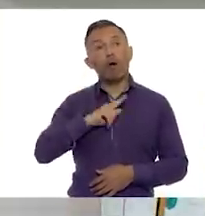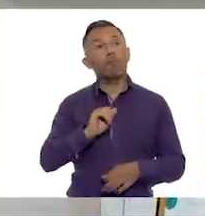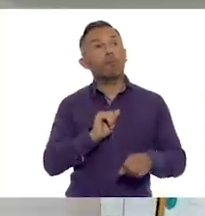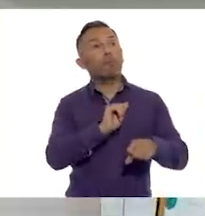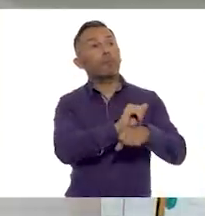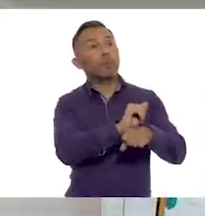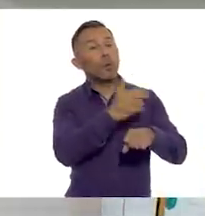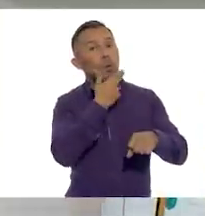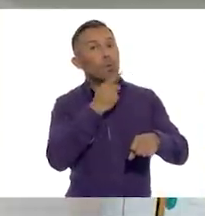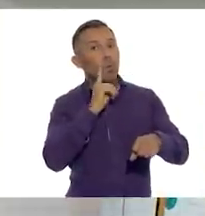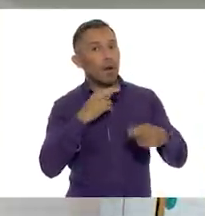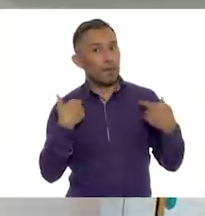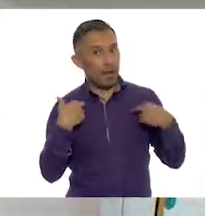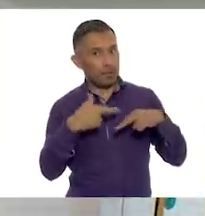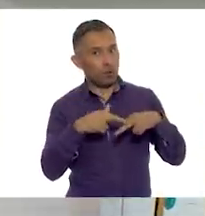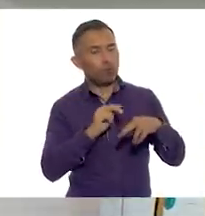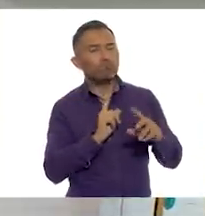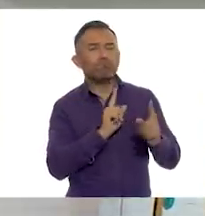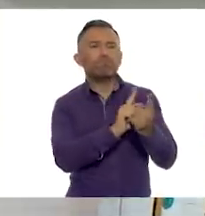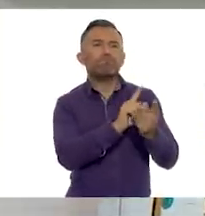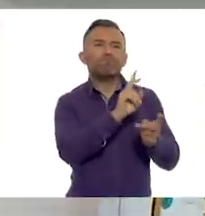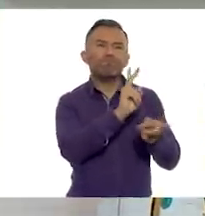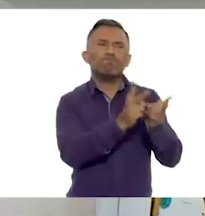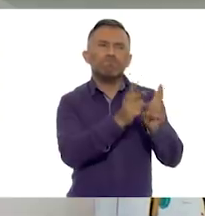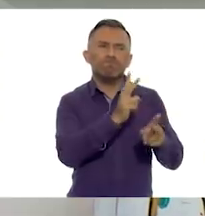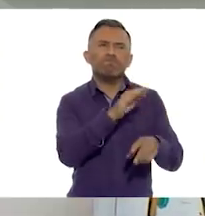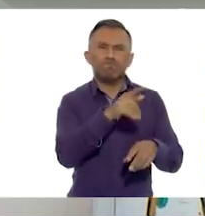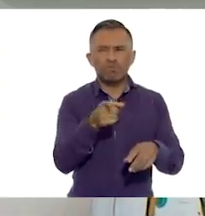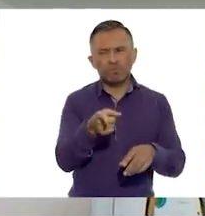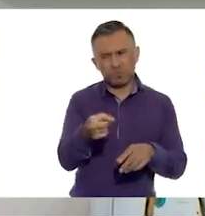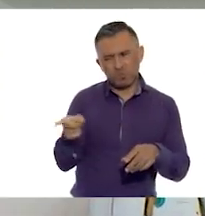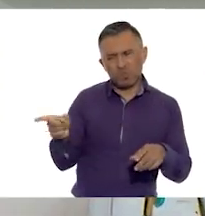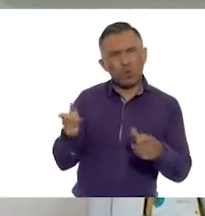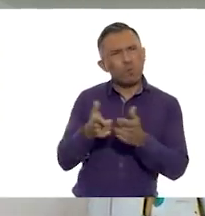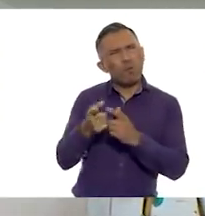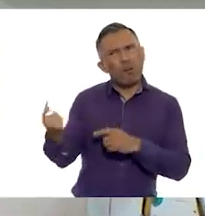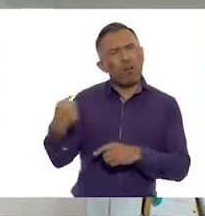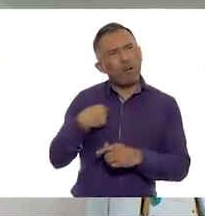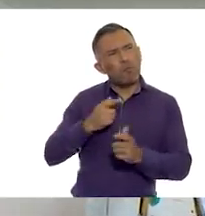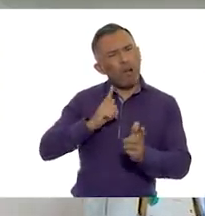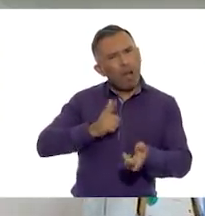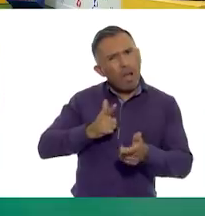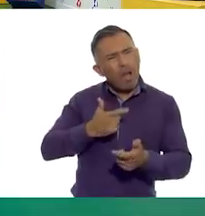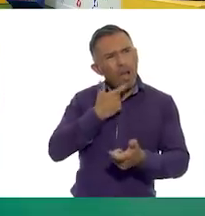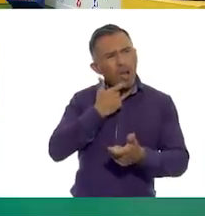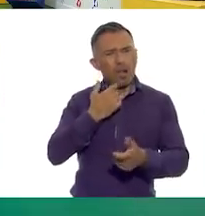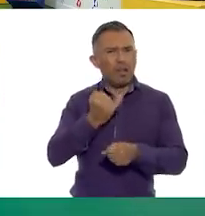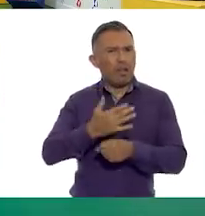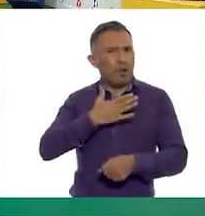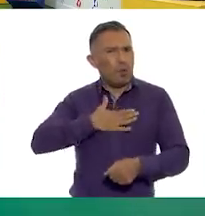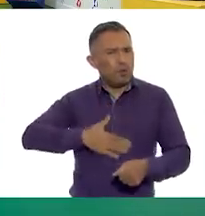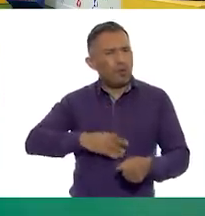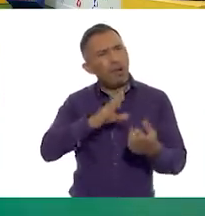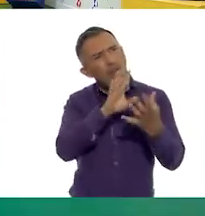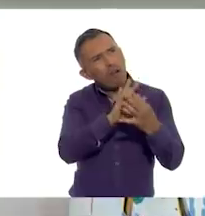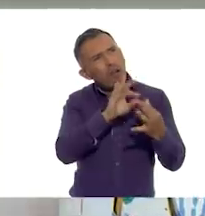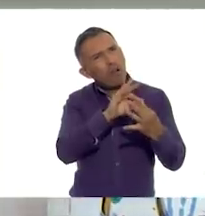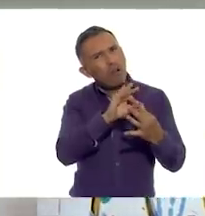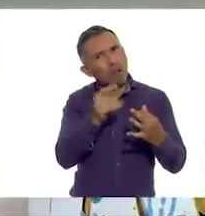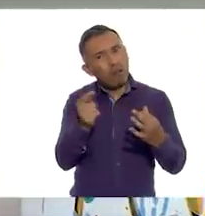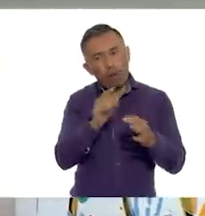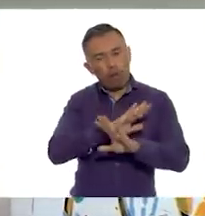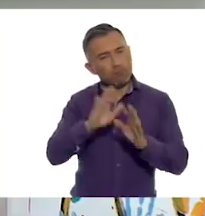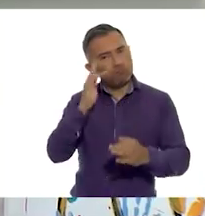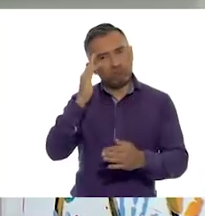para que identifique junto con el grupo por qué están actuando de esa forma injusta, y no se vuelva a repetir. Y si